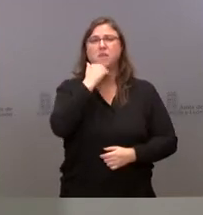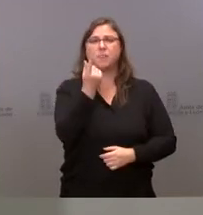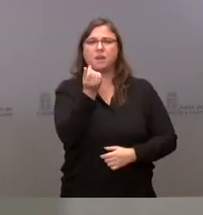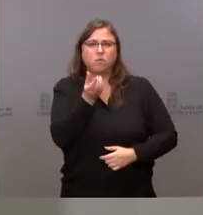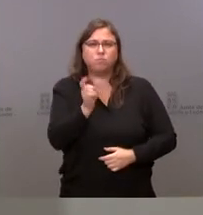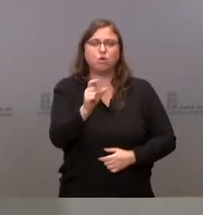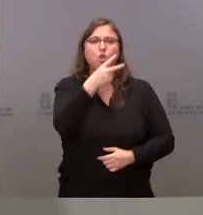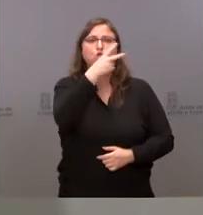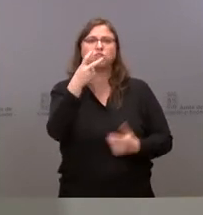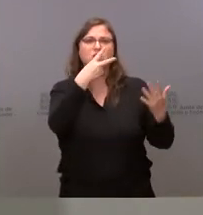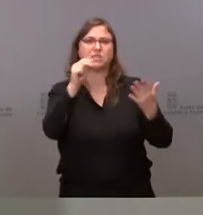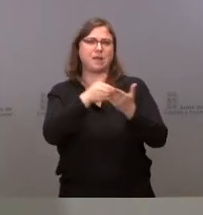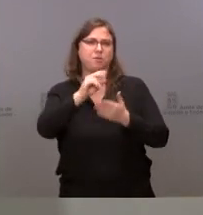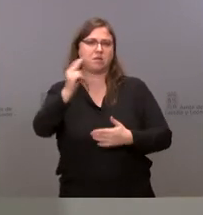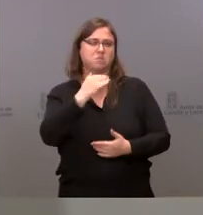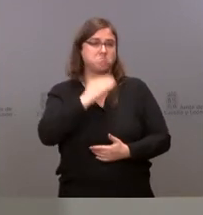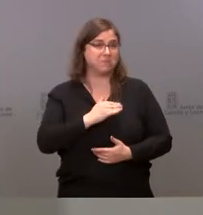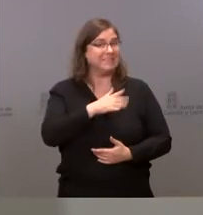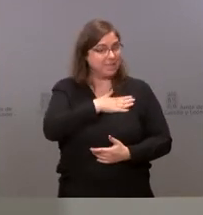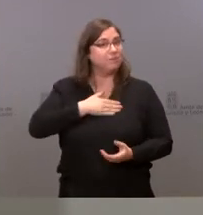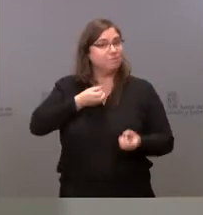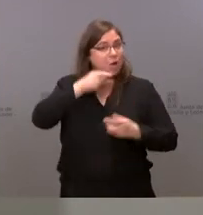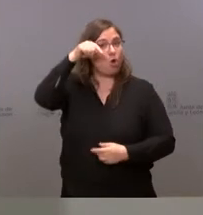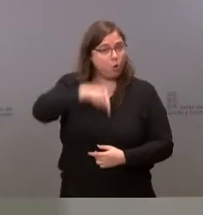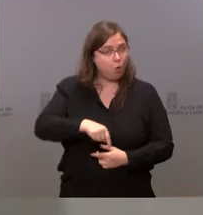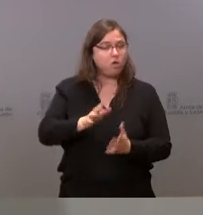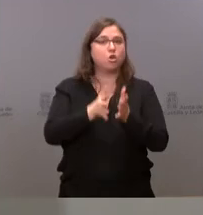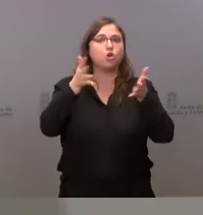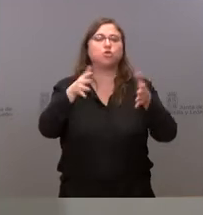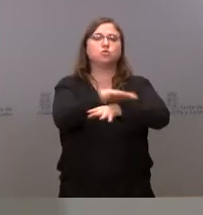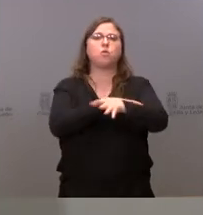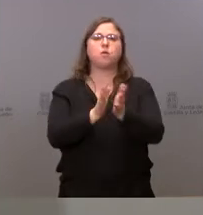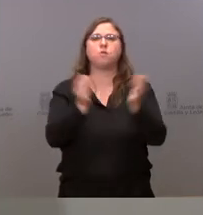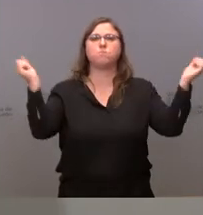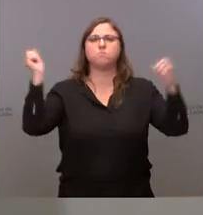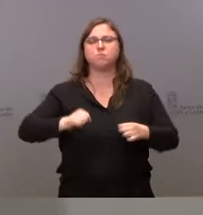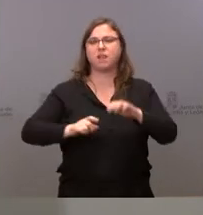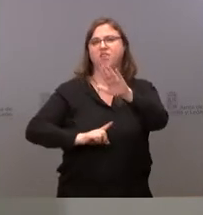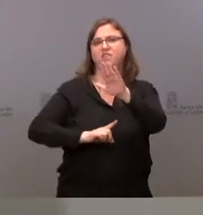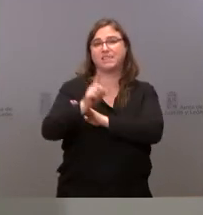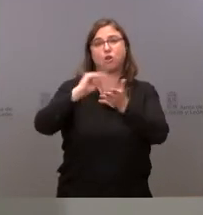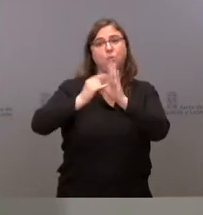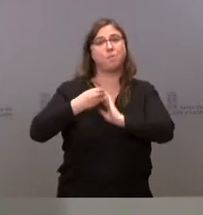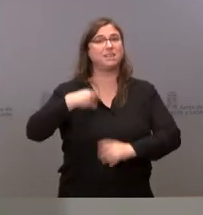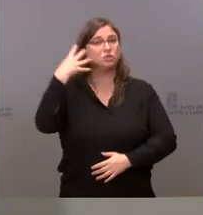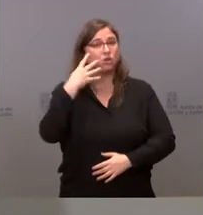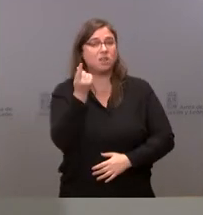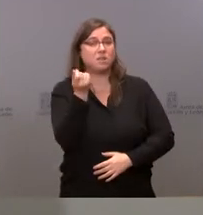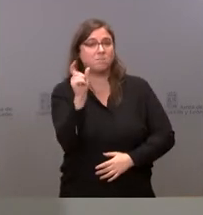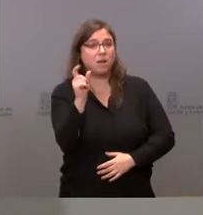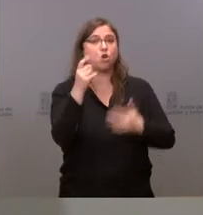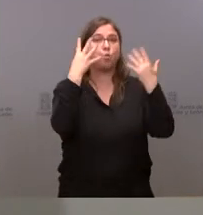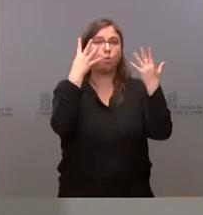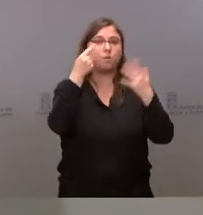millones de euros, quiero señalarles que hoy el Consejo de Gobierno ha acordado decisiones de desarrollo de este Plan Soria por importe de 9